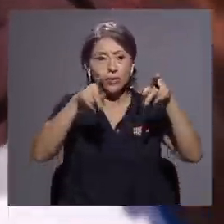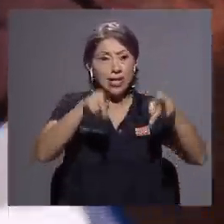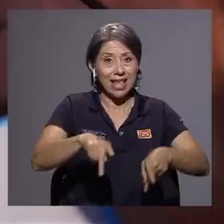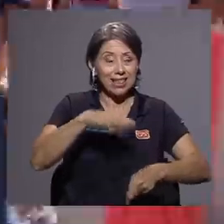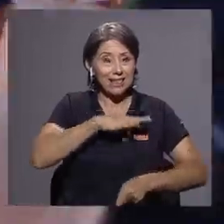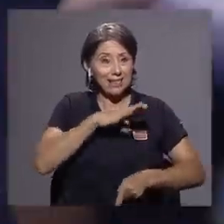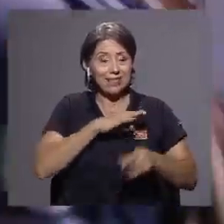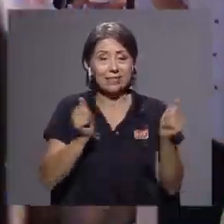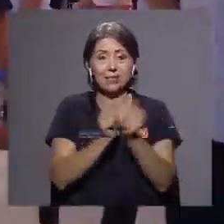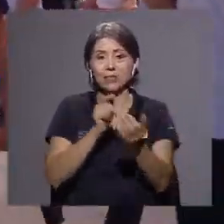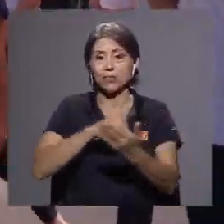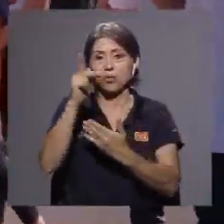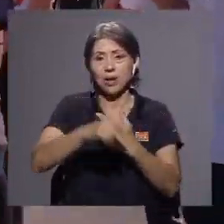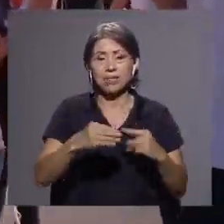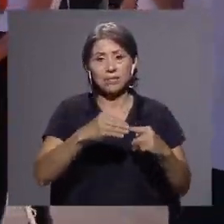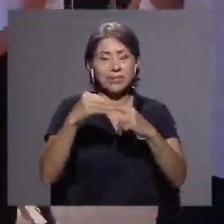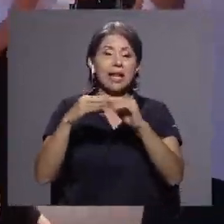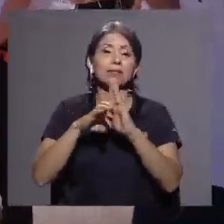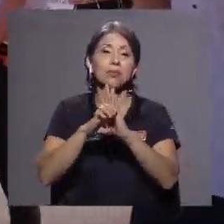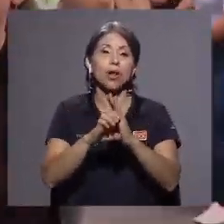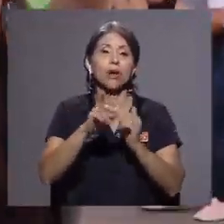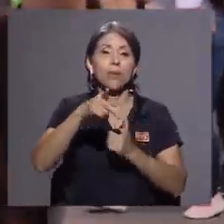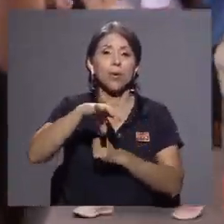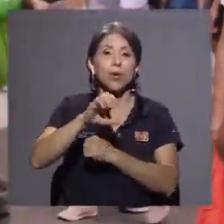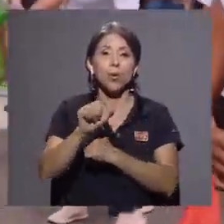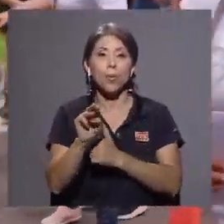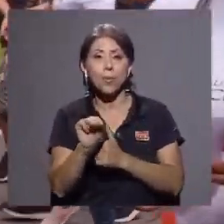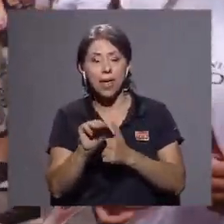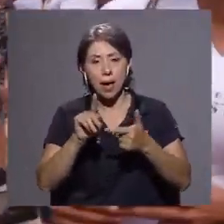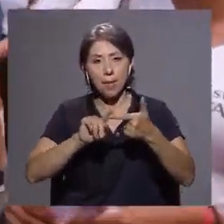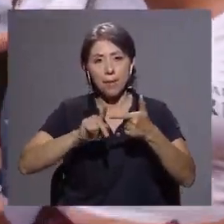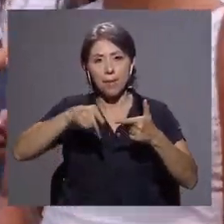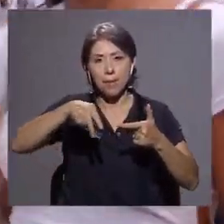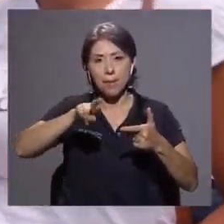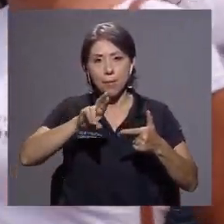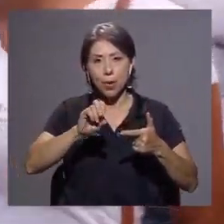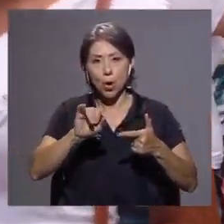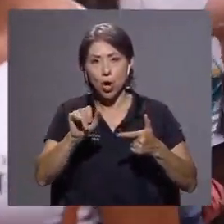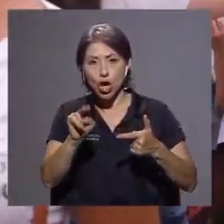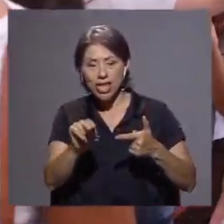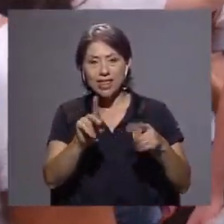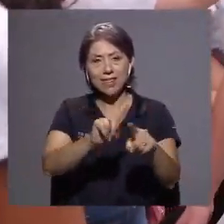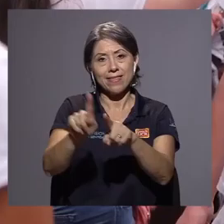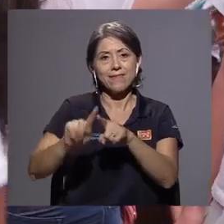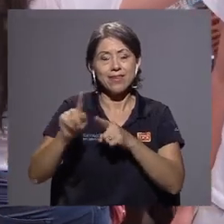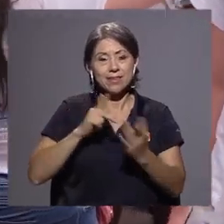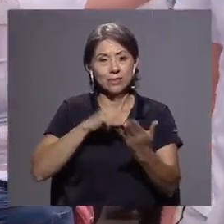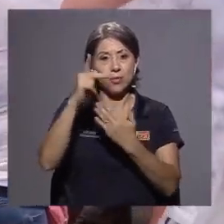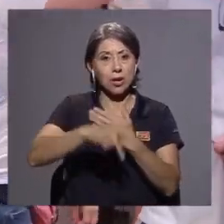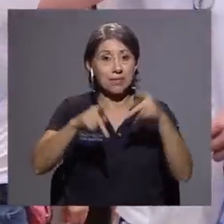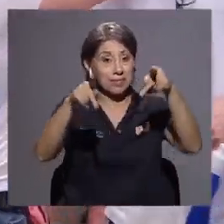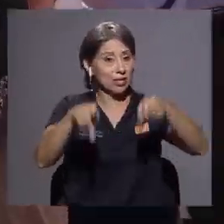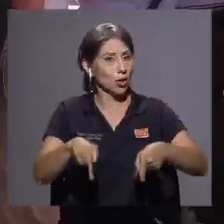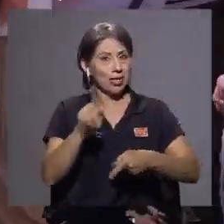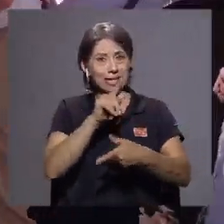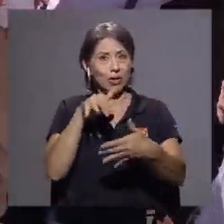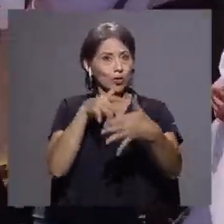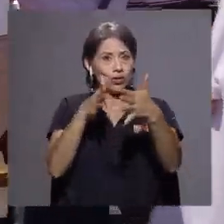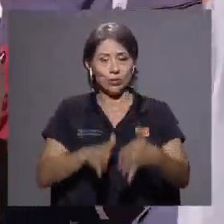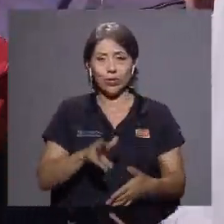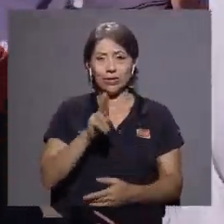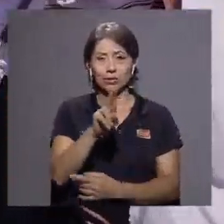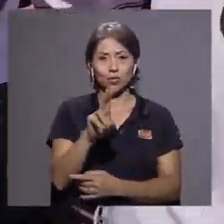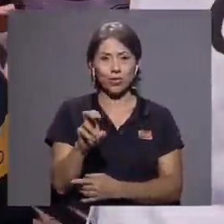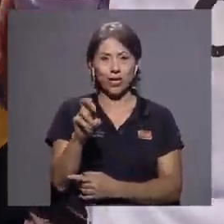ve beneficiada también de los programas especiales como el PIAN, el PROIN, y otra serie de programas que tenemos para personas que no son estudiantes de la